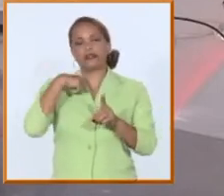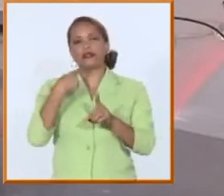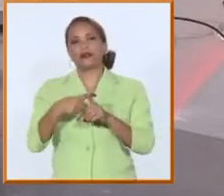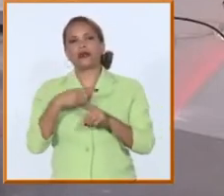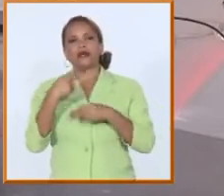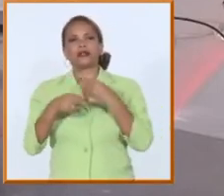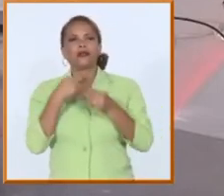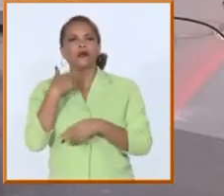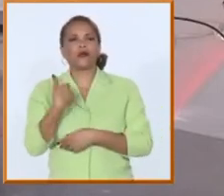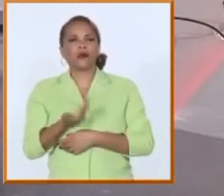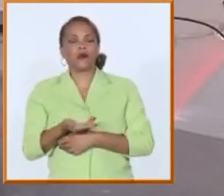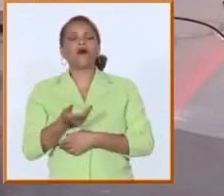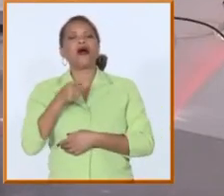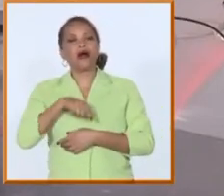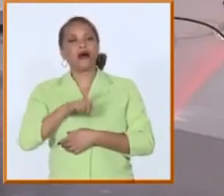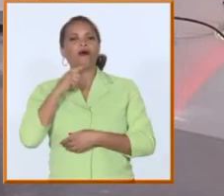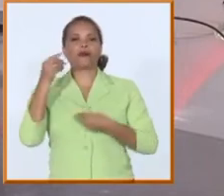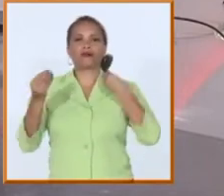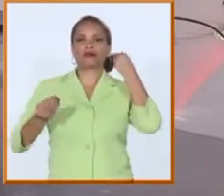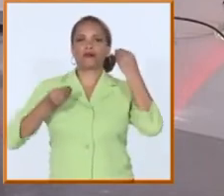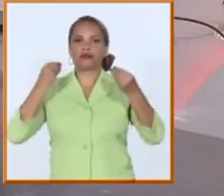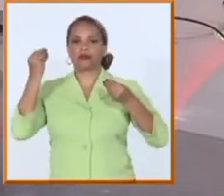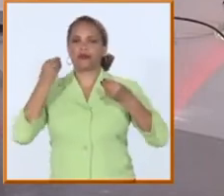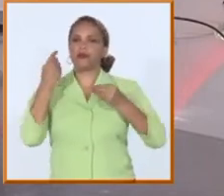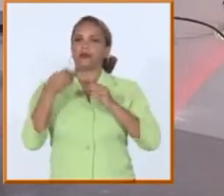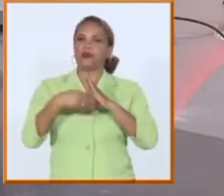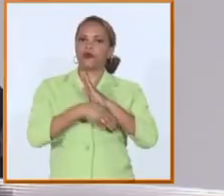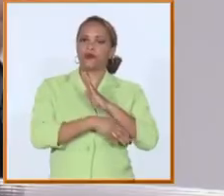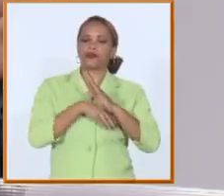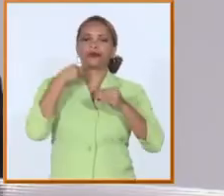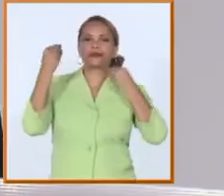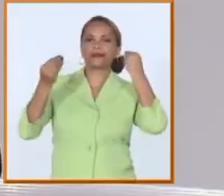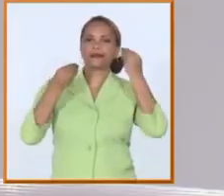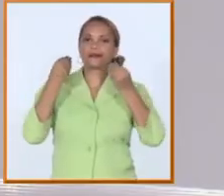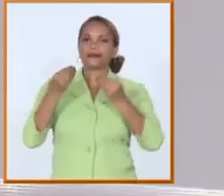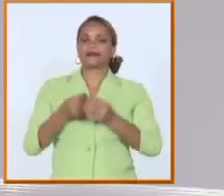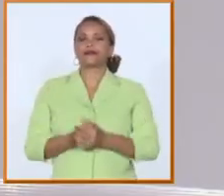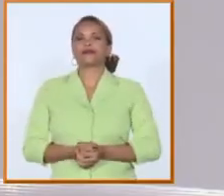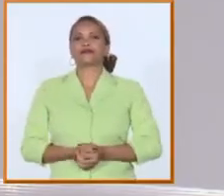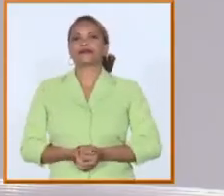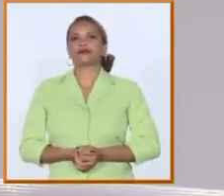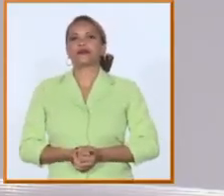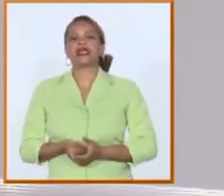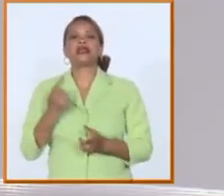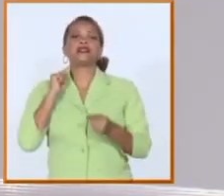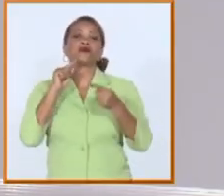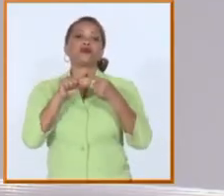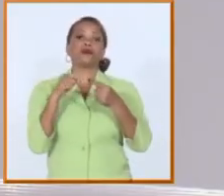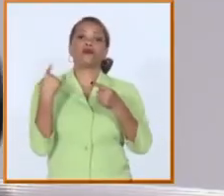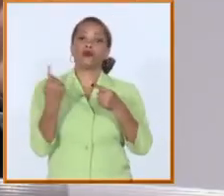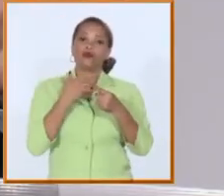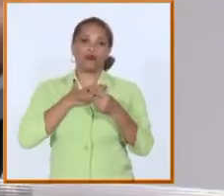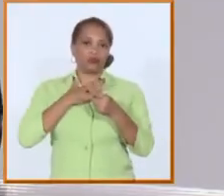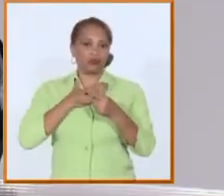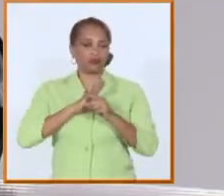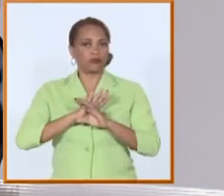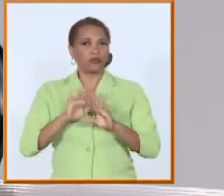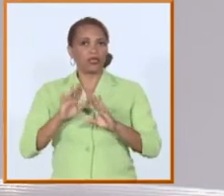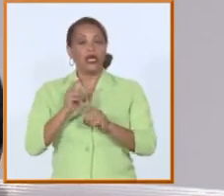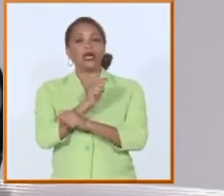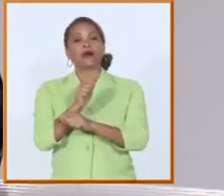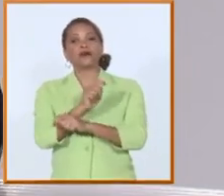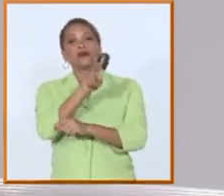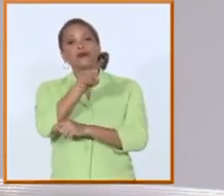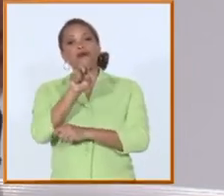es lo que está ahora en el análisis exactamente nunca mejor dicho ese es nuestro objetivo el curso 2024